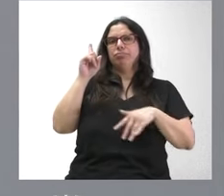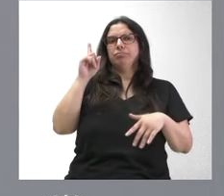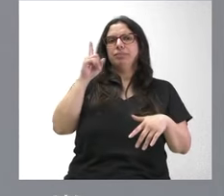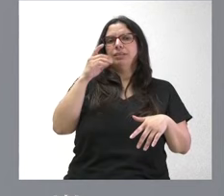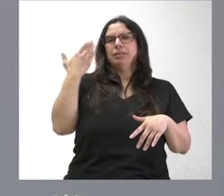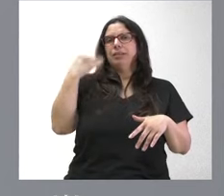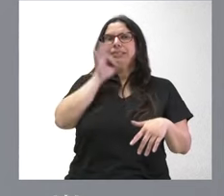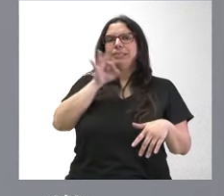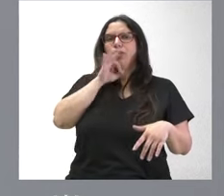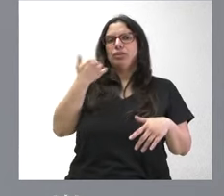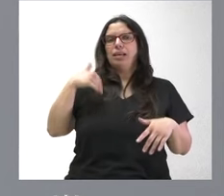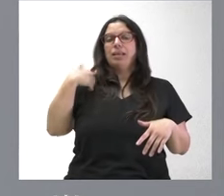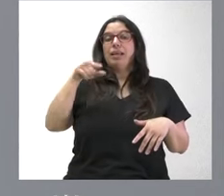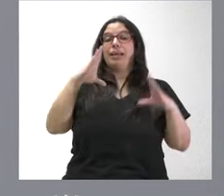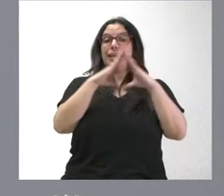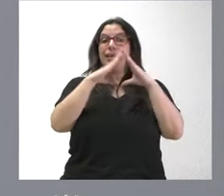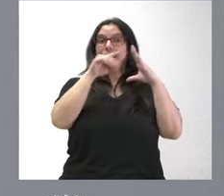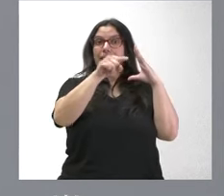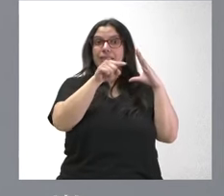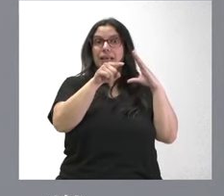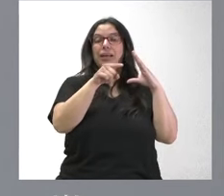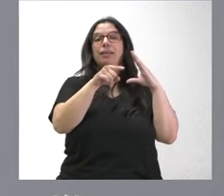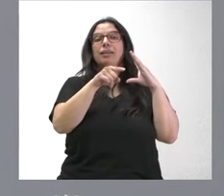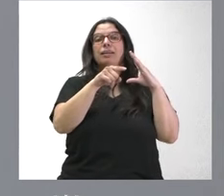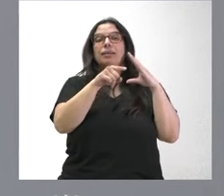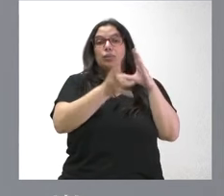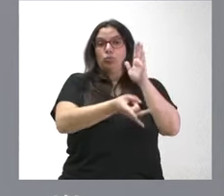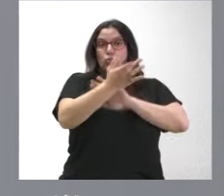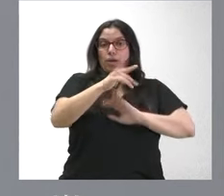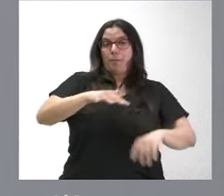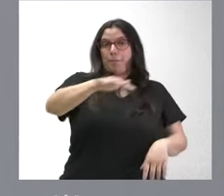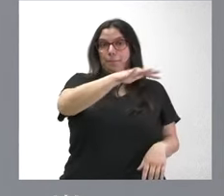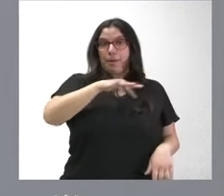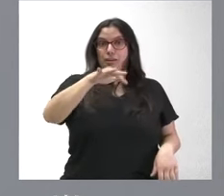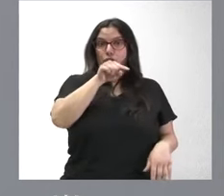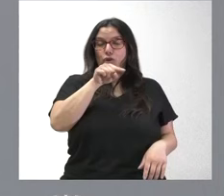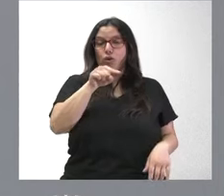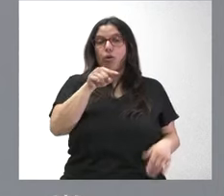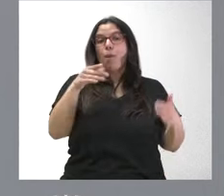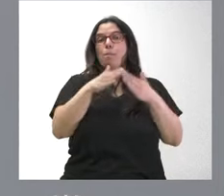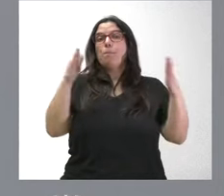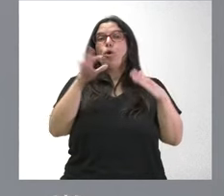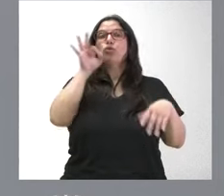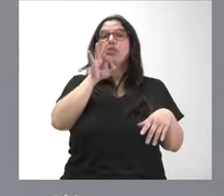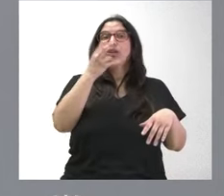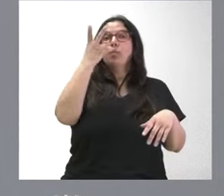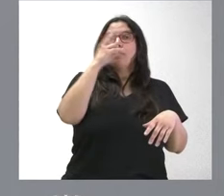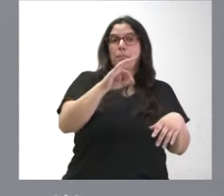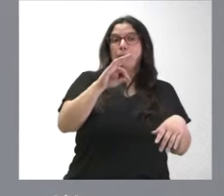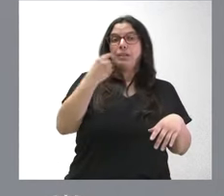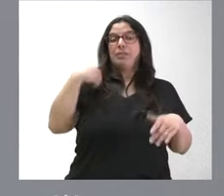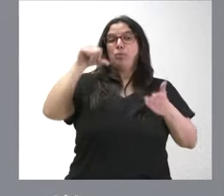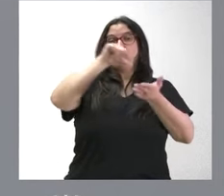pasado. Y esta iglesia, que surge en este barrio, que se inicia a principios del siglo XX en las afueras